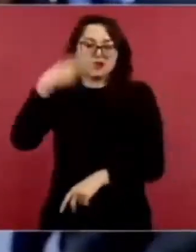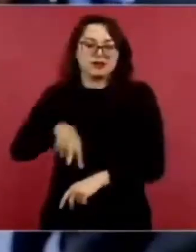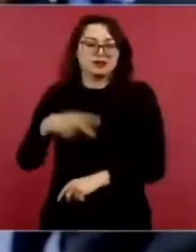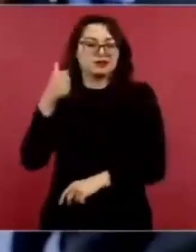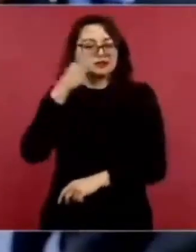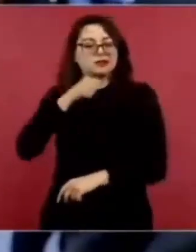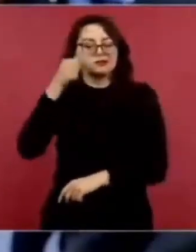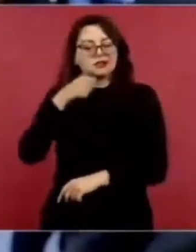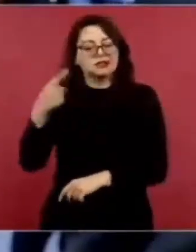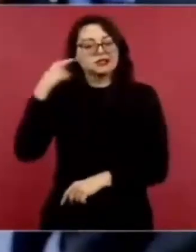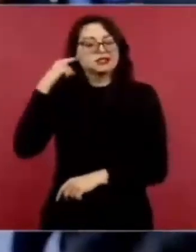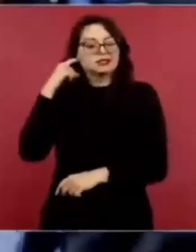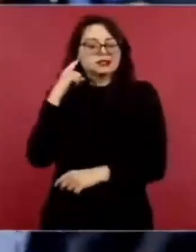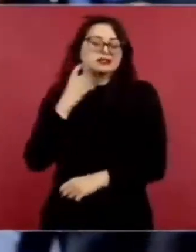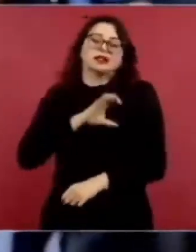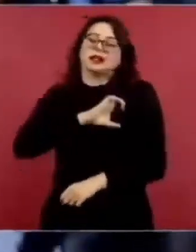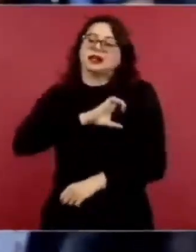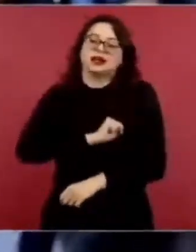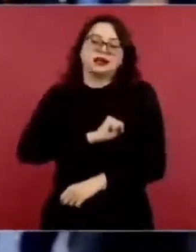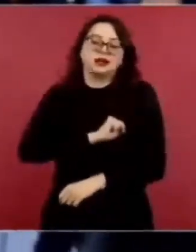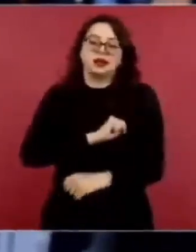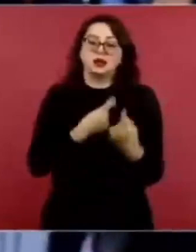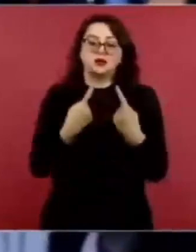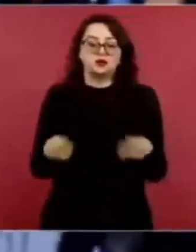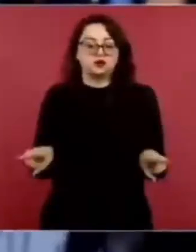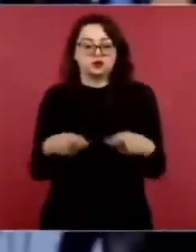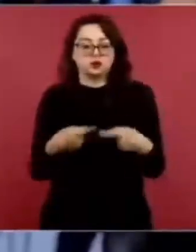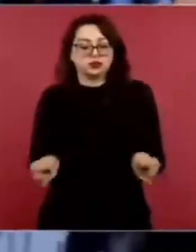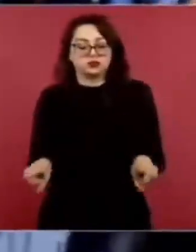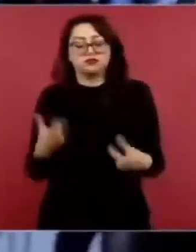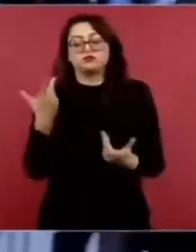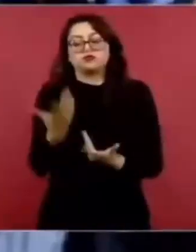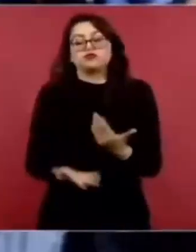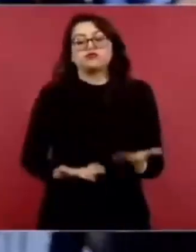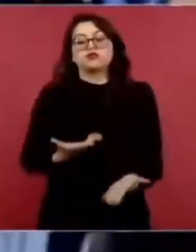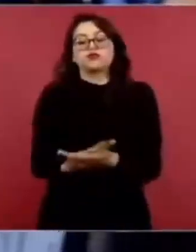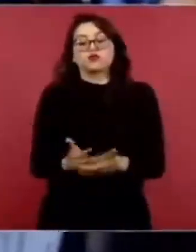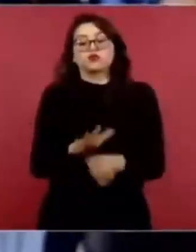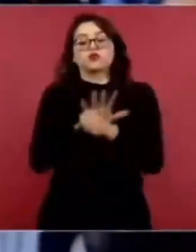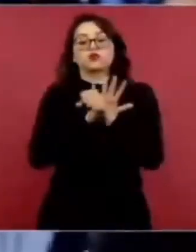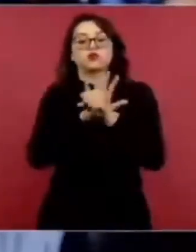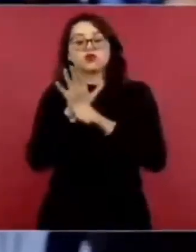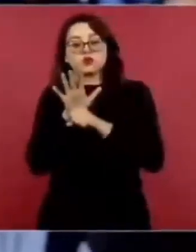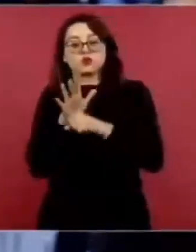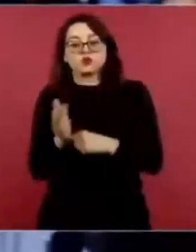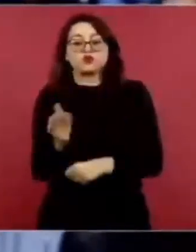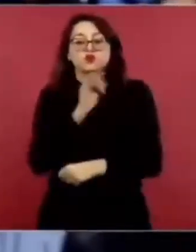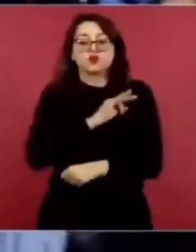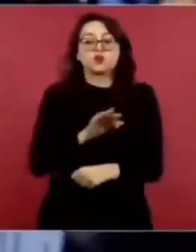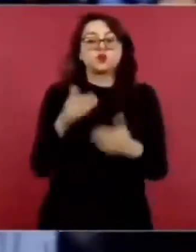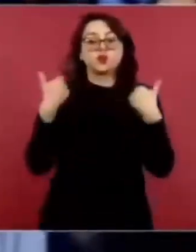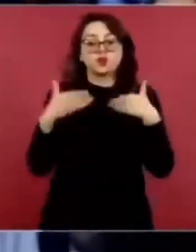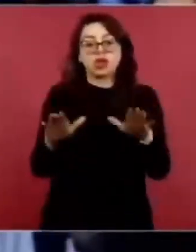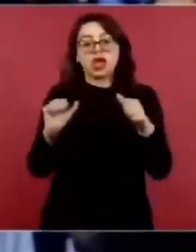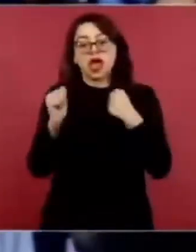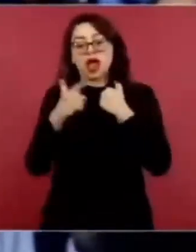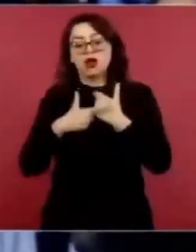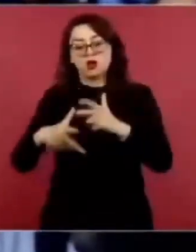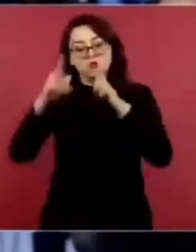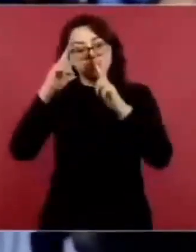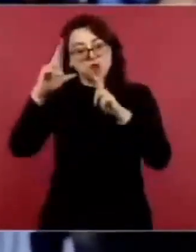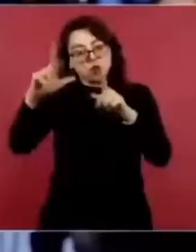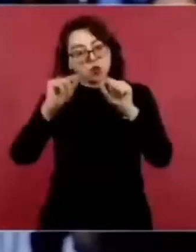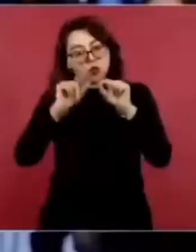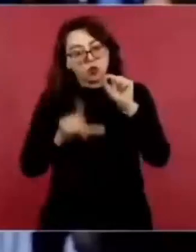poeta y filósofo mexicano. La propuesta, señor presidente, es explorar la posibilidad de que se le haga un homenaje nacional.